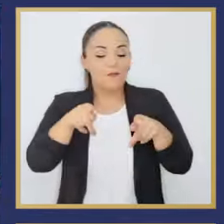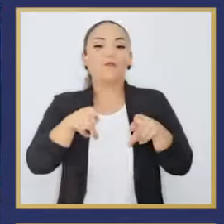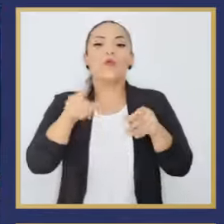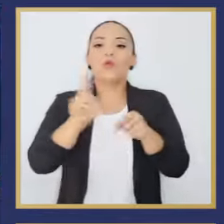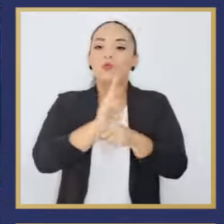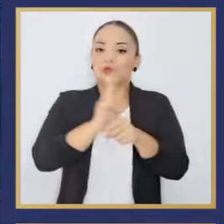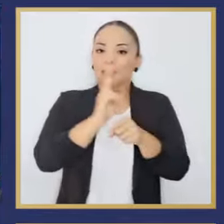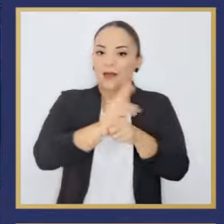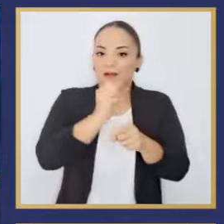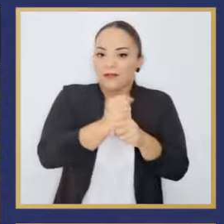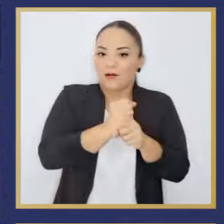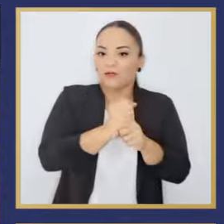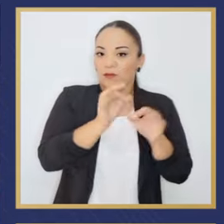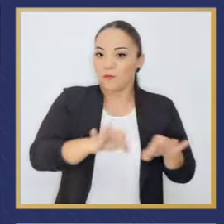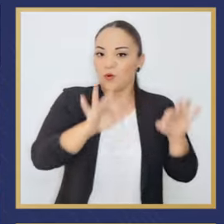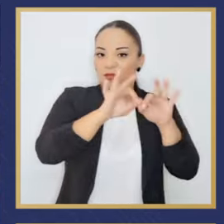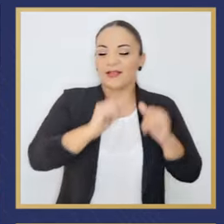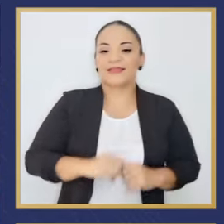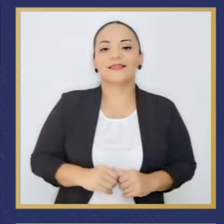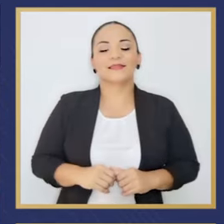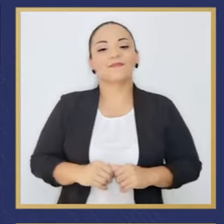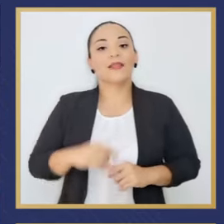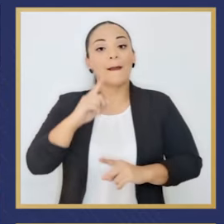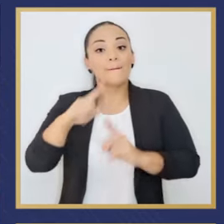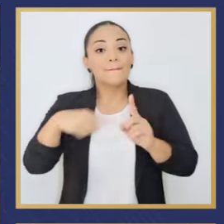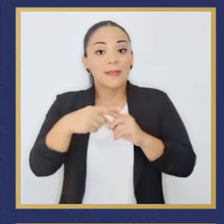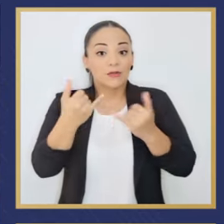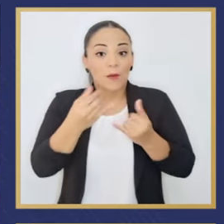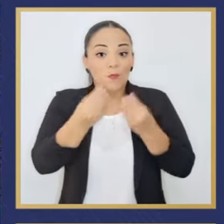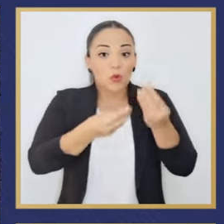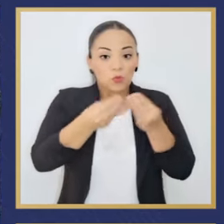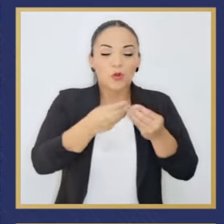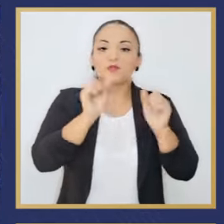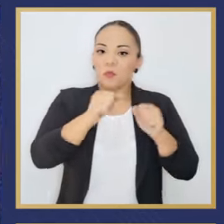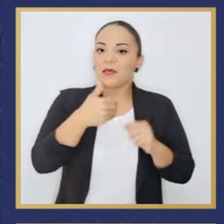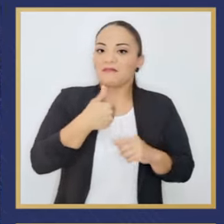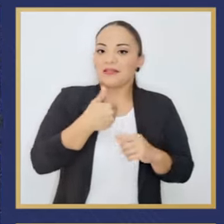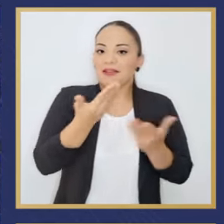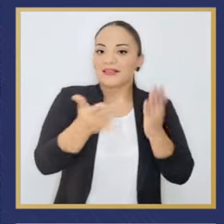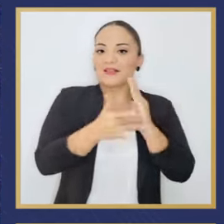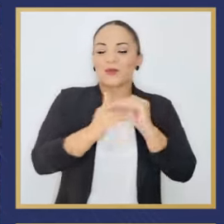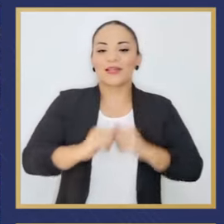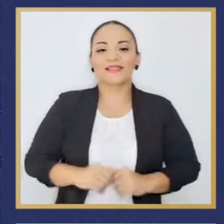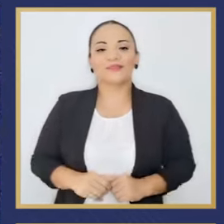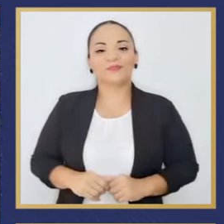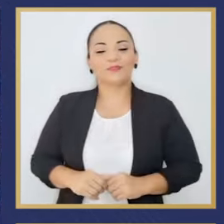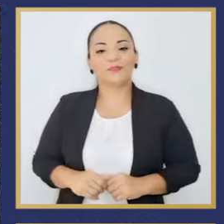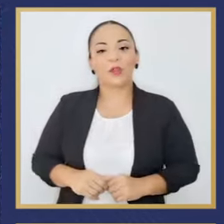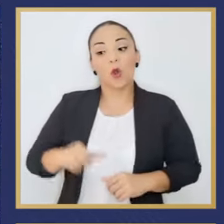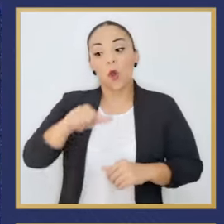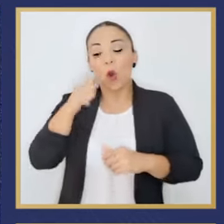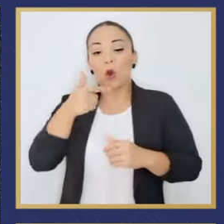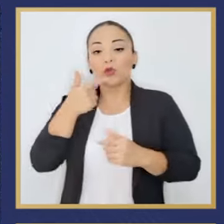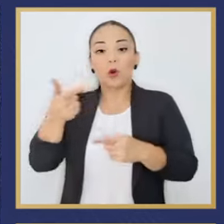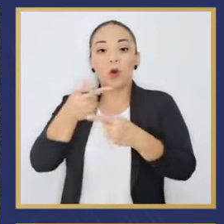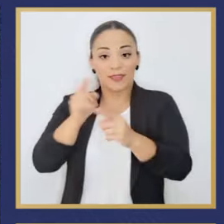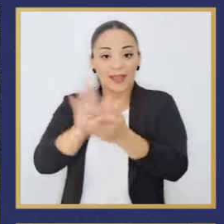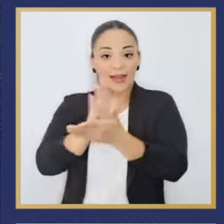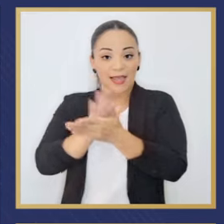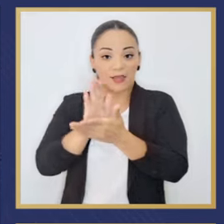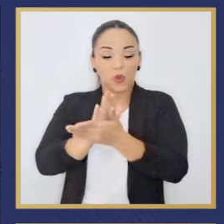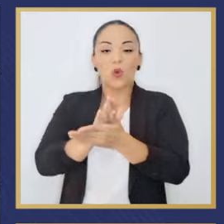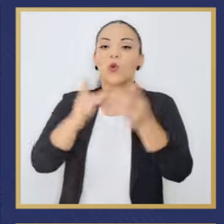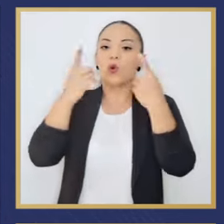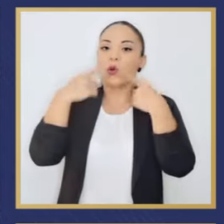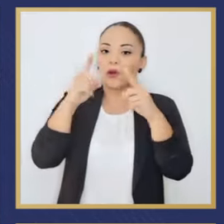en tareas de gran importancia y ahora estarán al alcance de los productores. Para no perder las cosechas, con otro decreto ejecutivo,